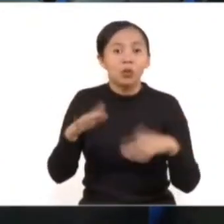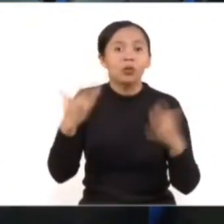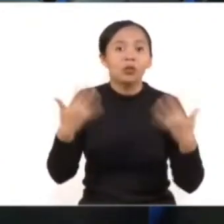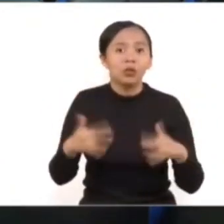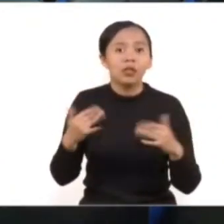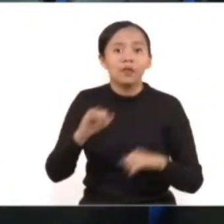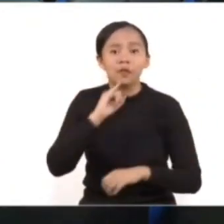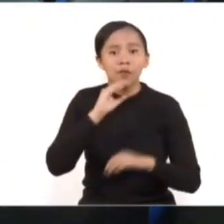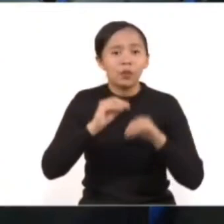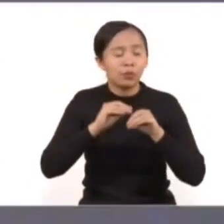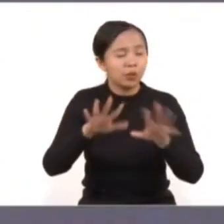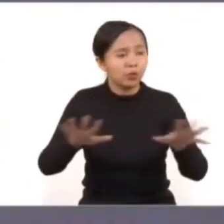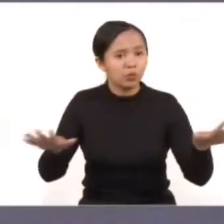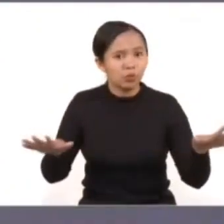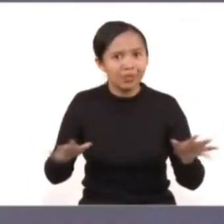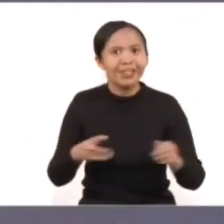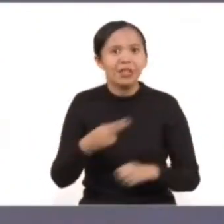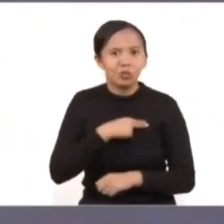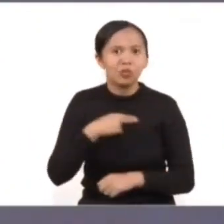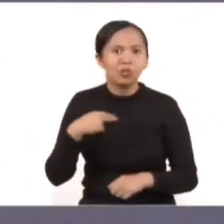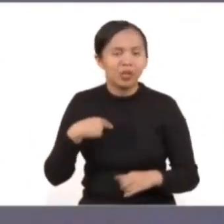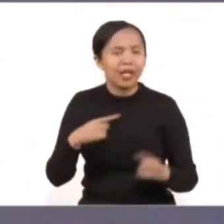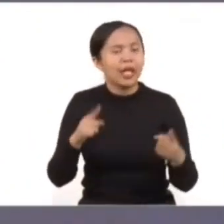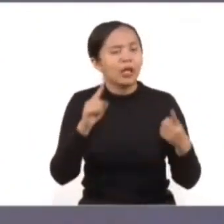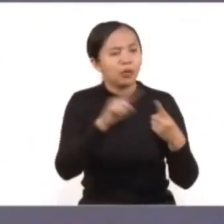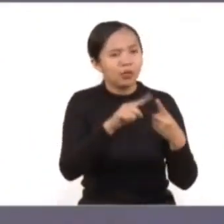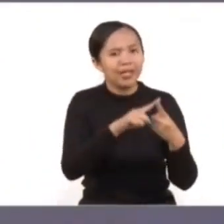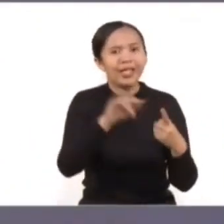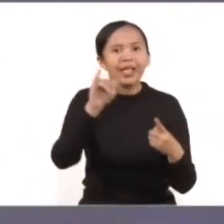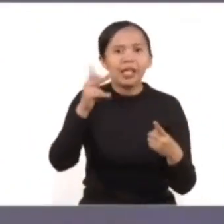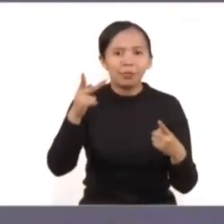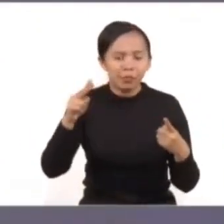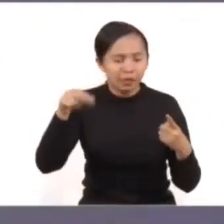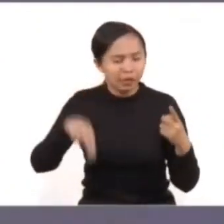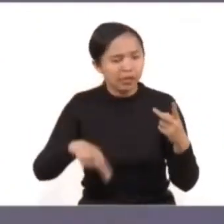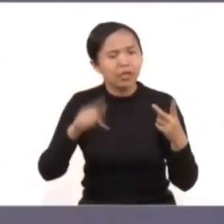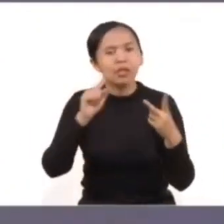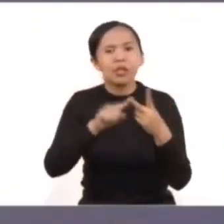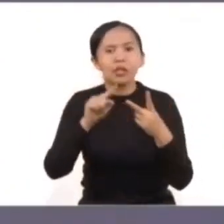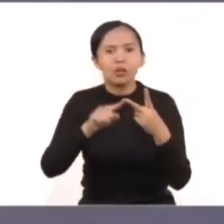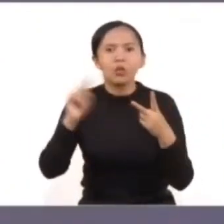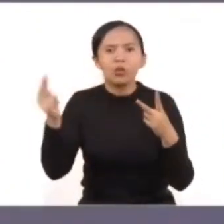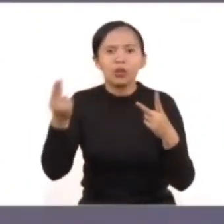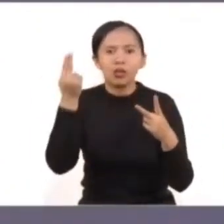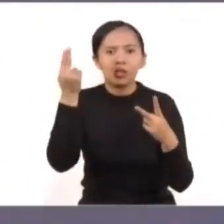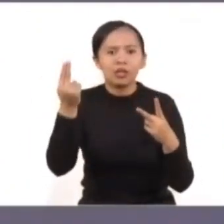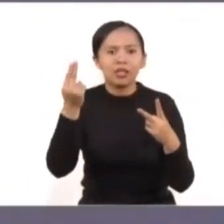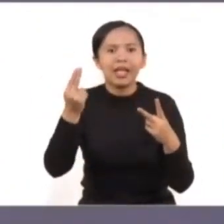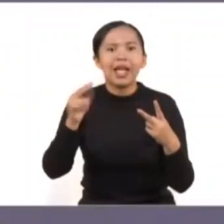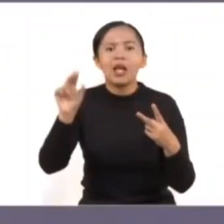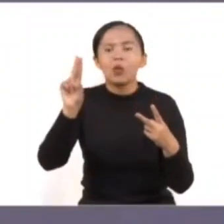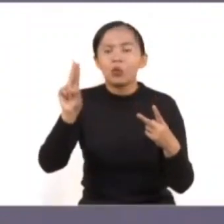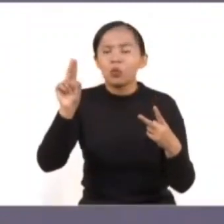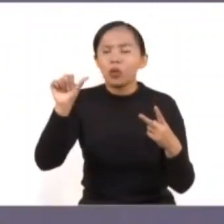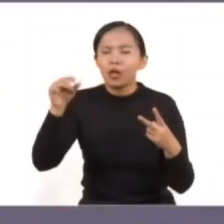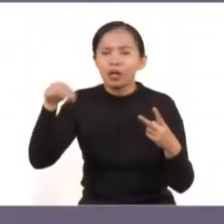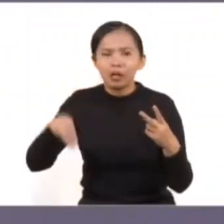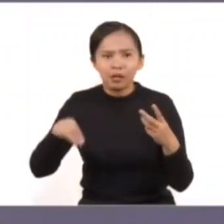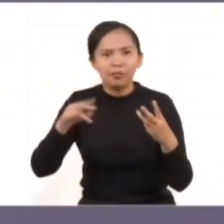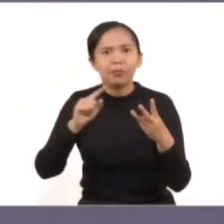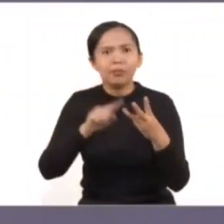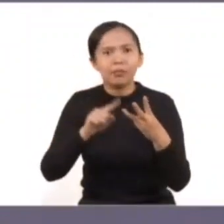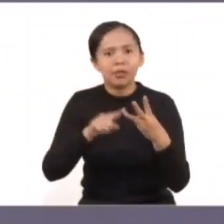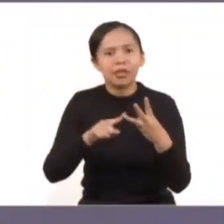comunidades, hemos estado presentes en el Instituto Politécnico Nacional, en la Universidad Nacional Autónoma de México,